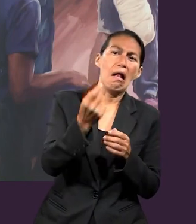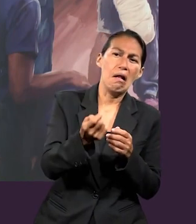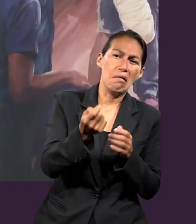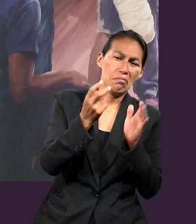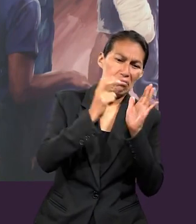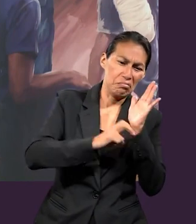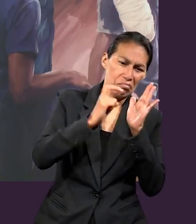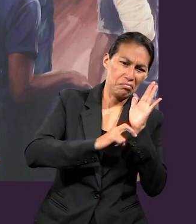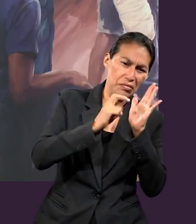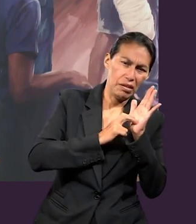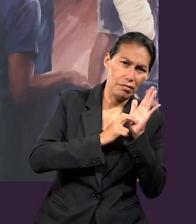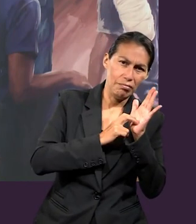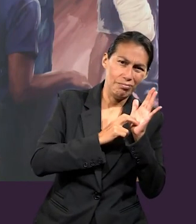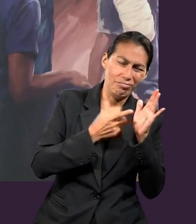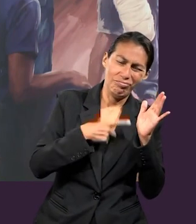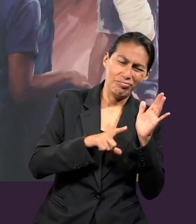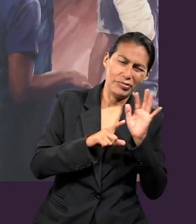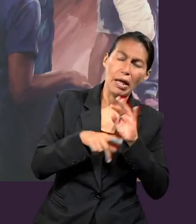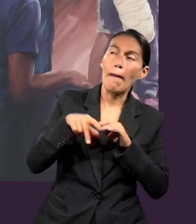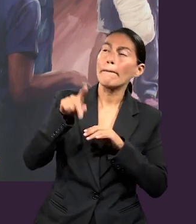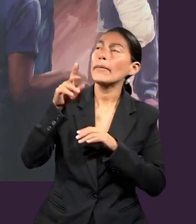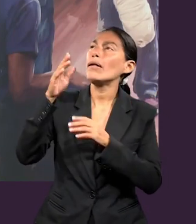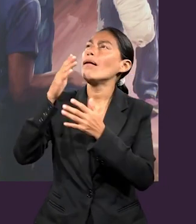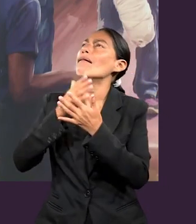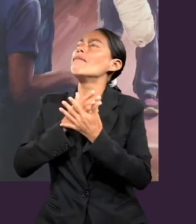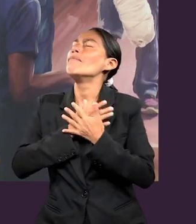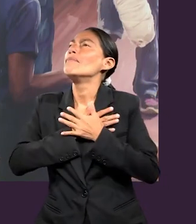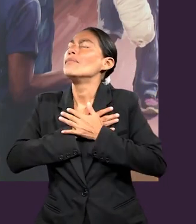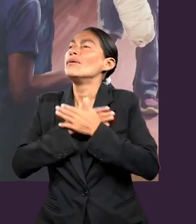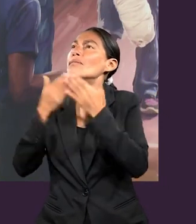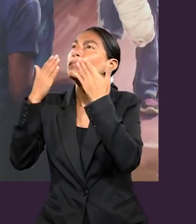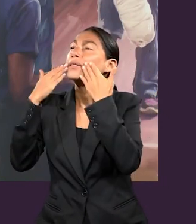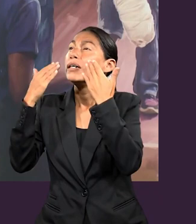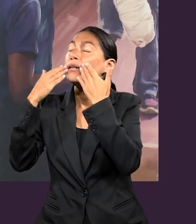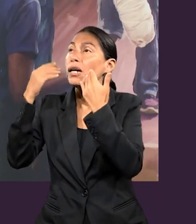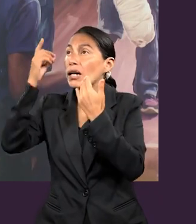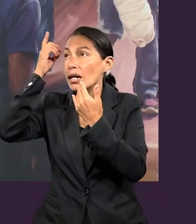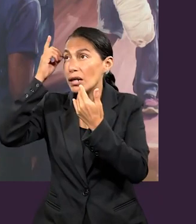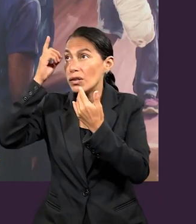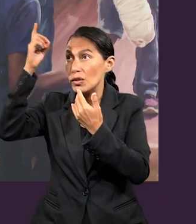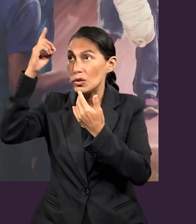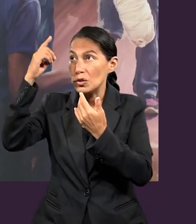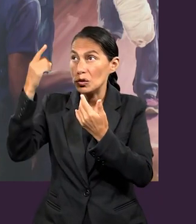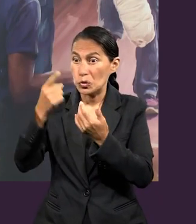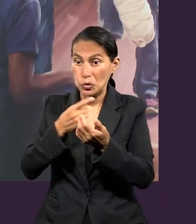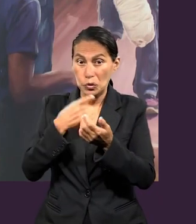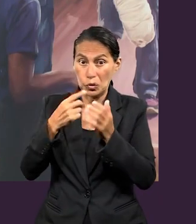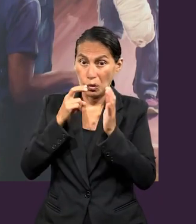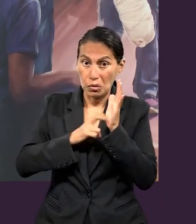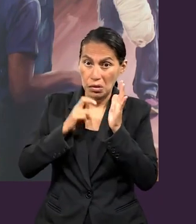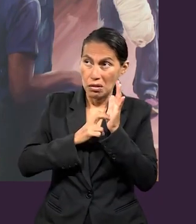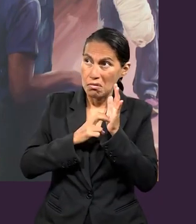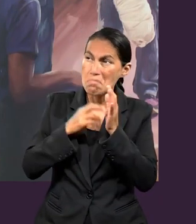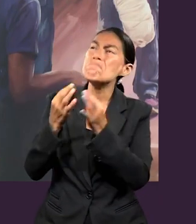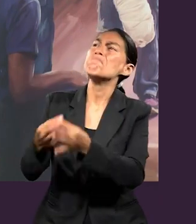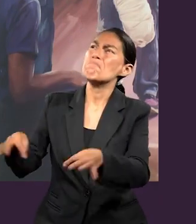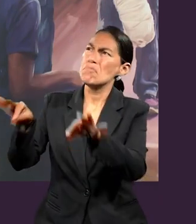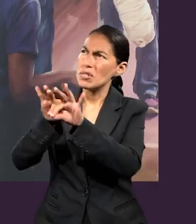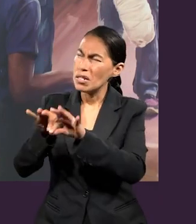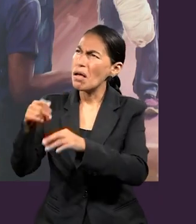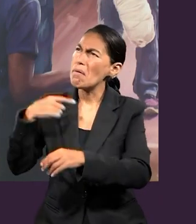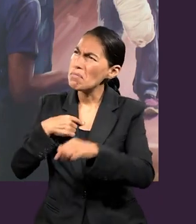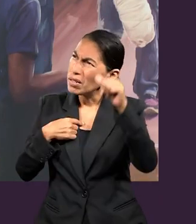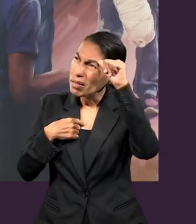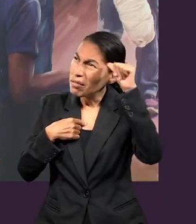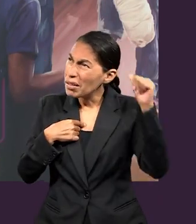gustar obviamente, pero si es por el amor, por la misericordia de Dios, por el simple hecho de mejorar, de acercarnos más a Él,